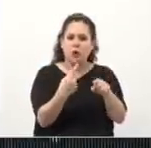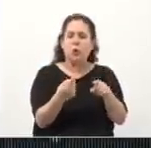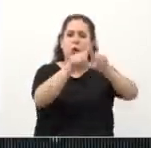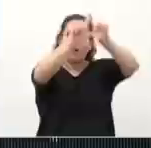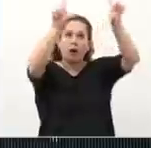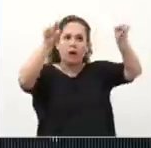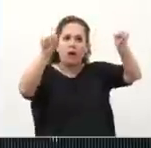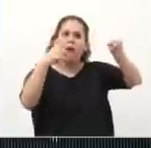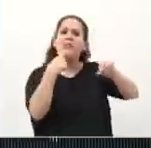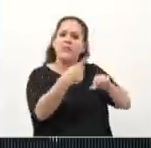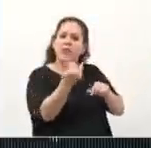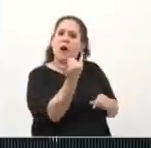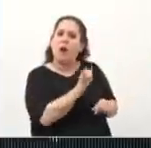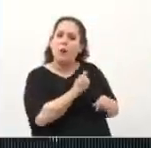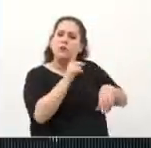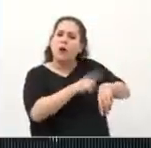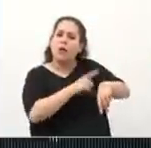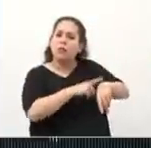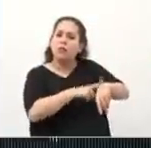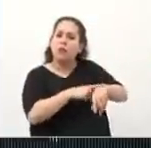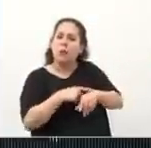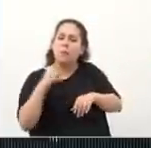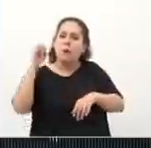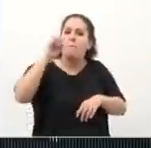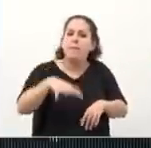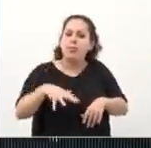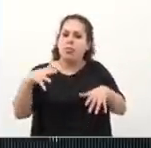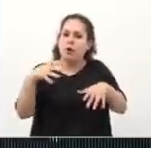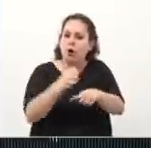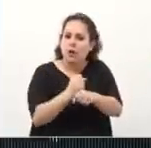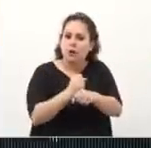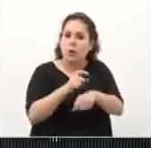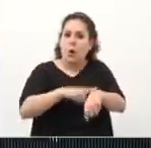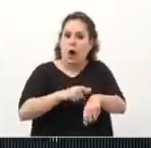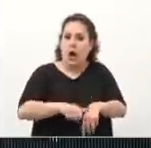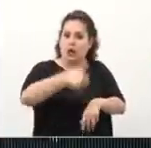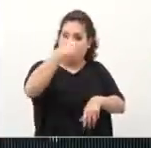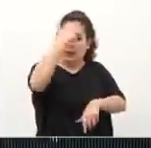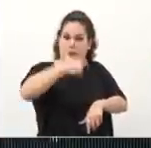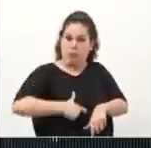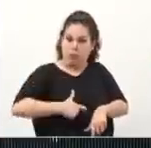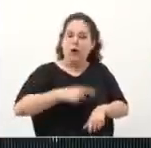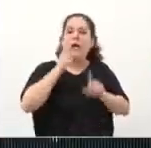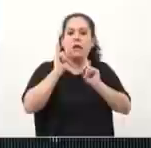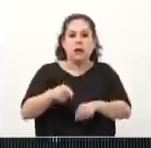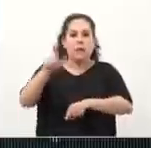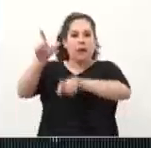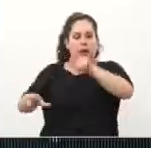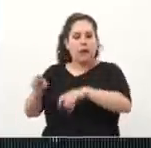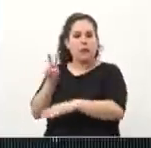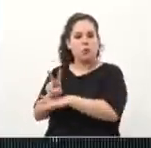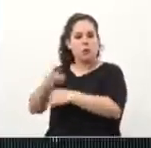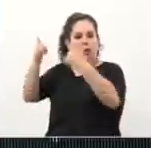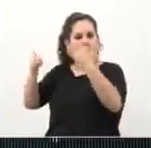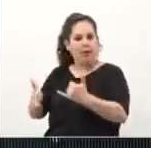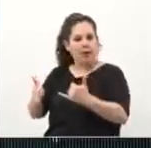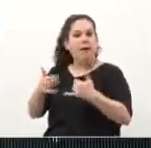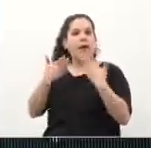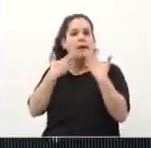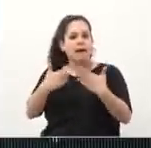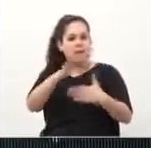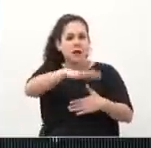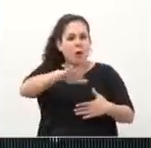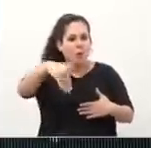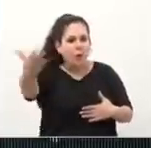cuántos minutos llega el colectivo, con lo cual la gente gana tiempo, pero también seguridad, sobre todo a la noche. Gracias a eso también coordinamos con la provincia